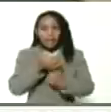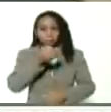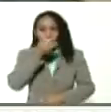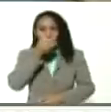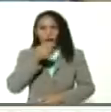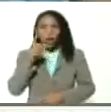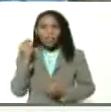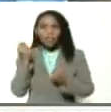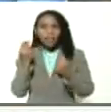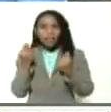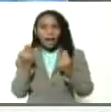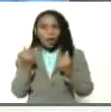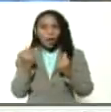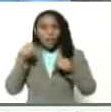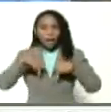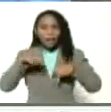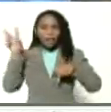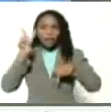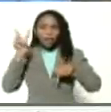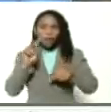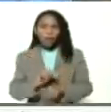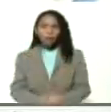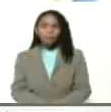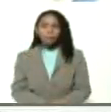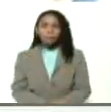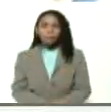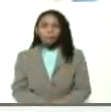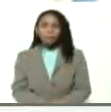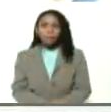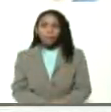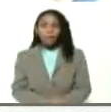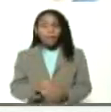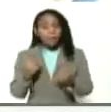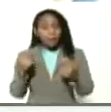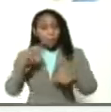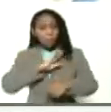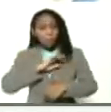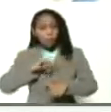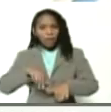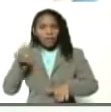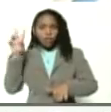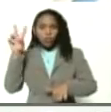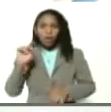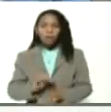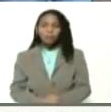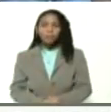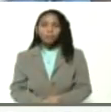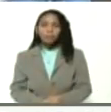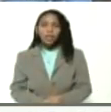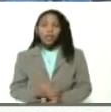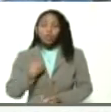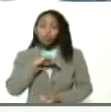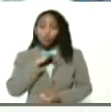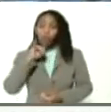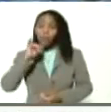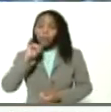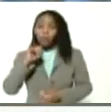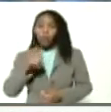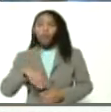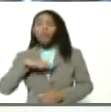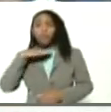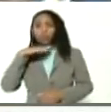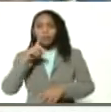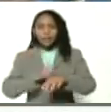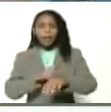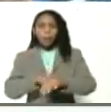el dinero del país el dinero del país hemos informado hemos con suficiente tiempo